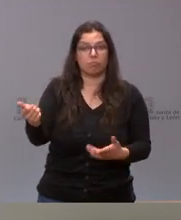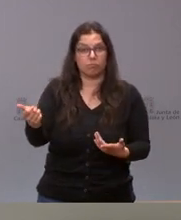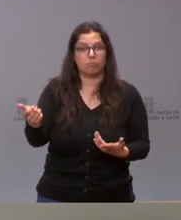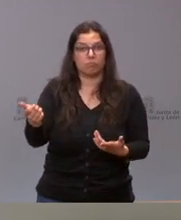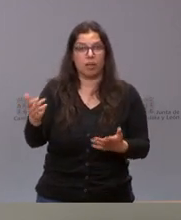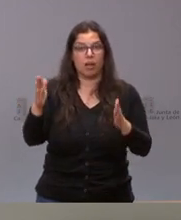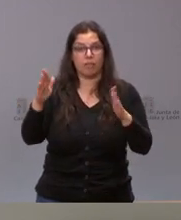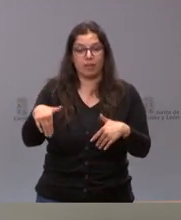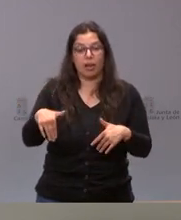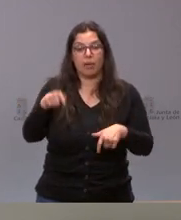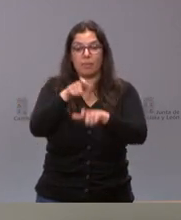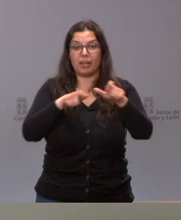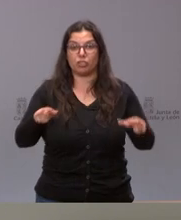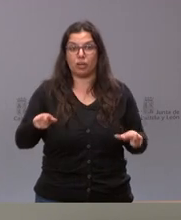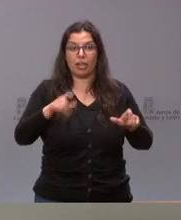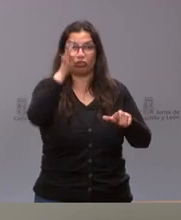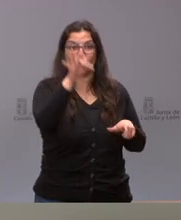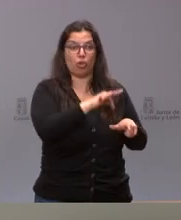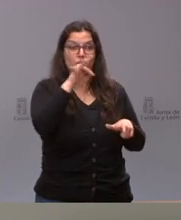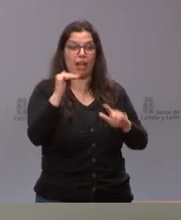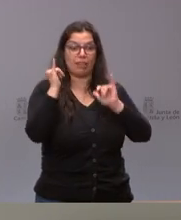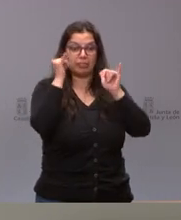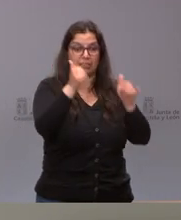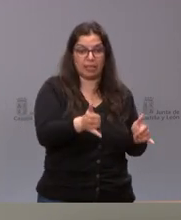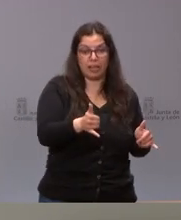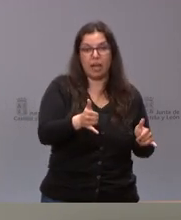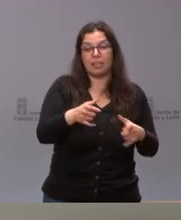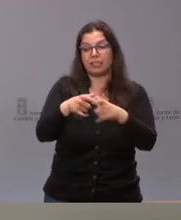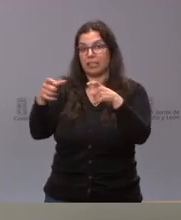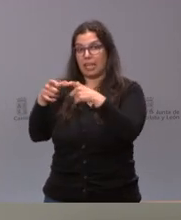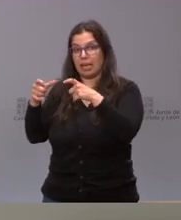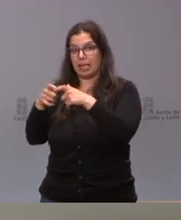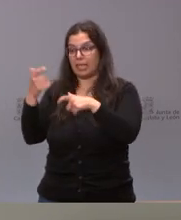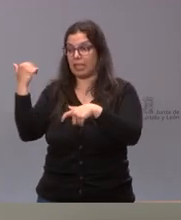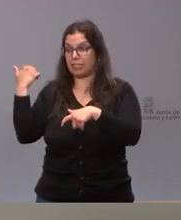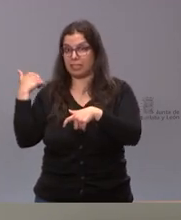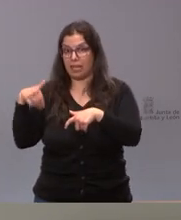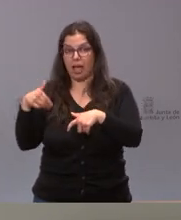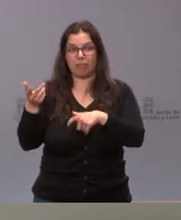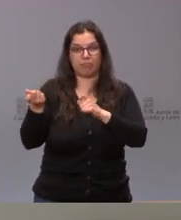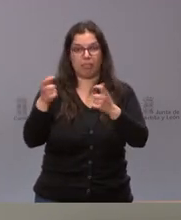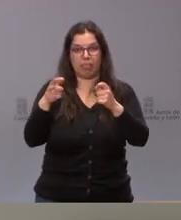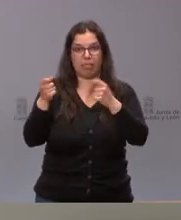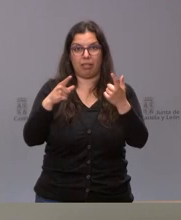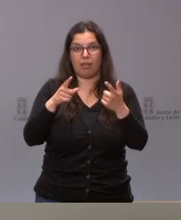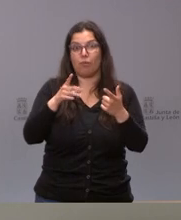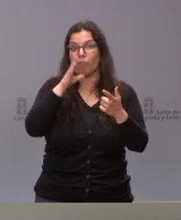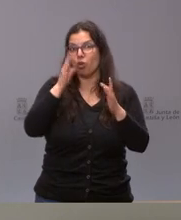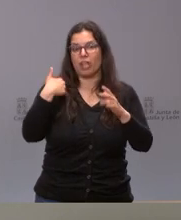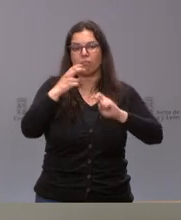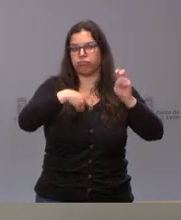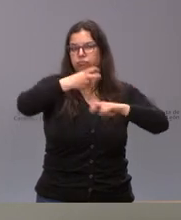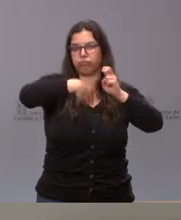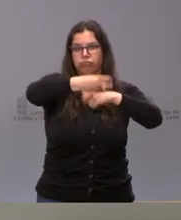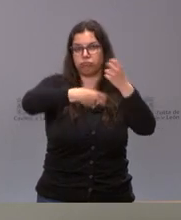estrechando la diferencia entre el número de personas que llegan y los que ya tienen tarjeta sanitaria, porque solo quedan los de la última semana y, lógicamente, estos